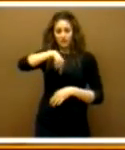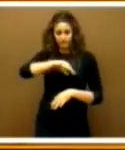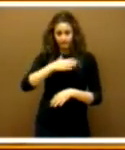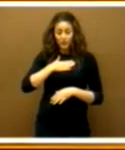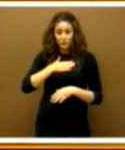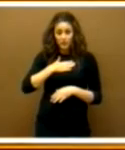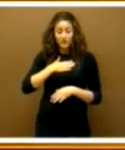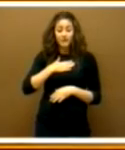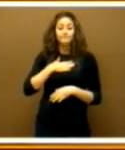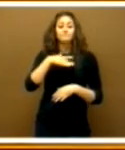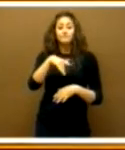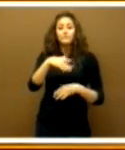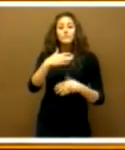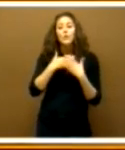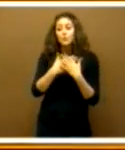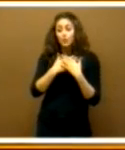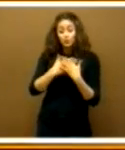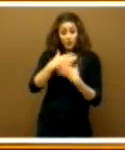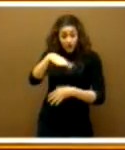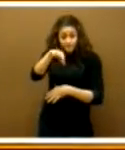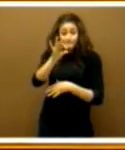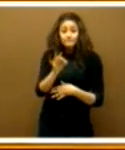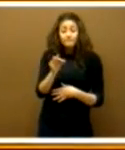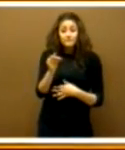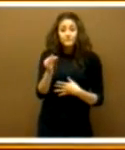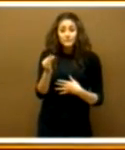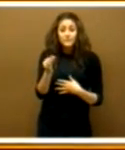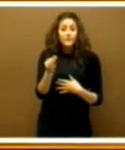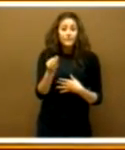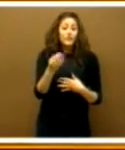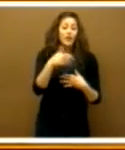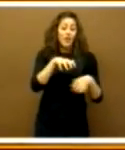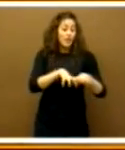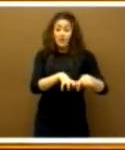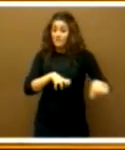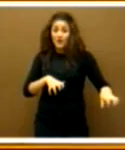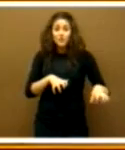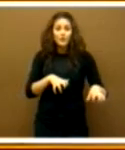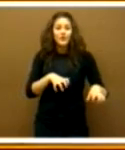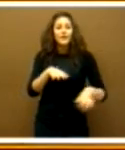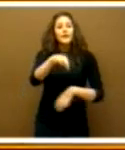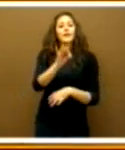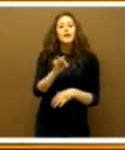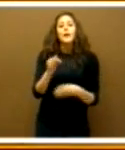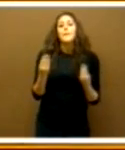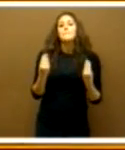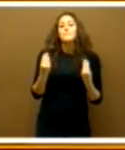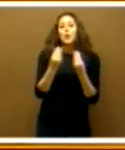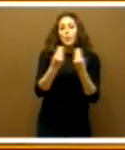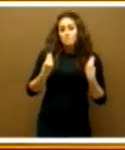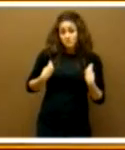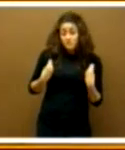voluntaria, en su inmensa mayoría, el vivir, el convivir